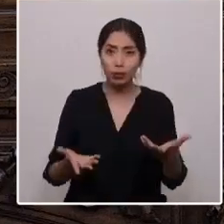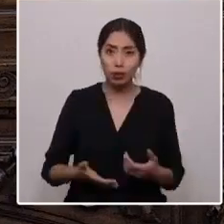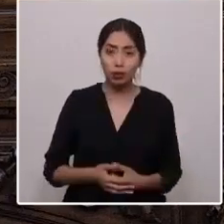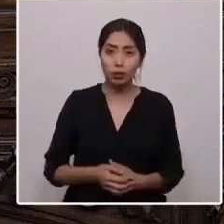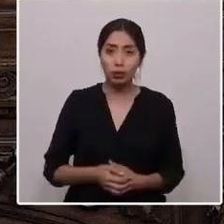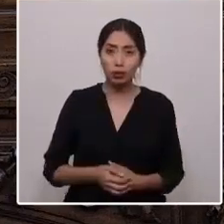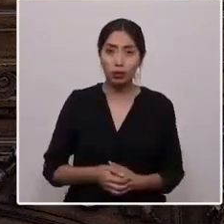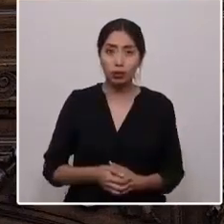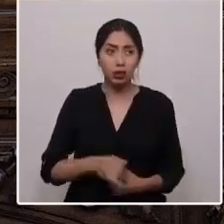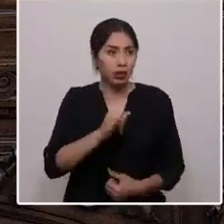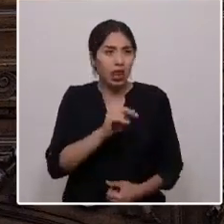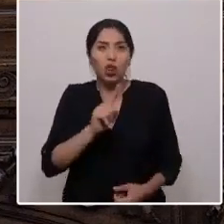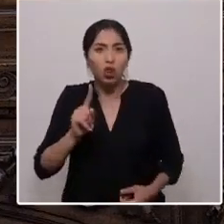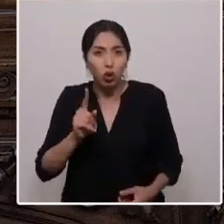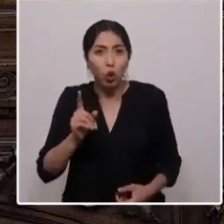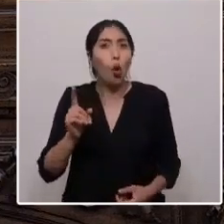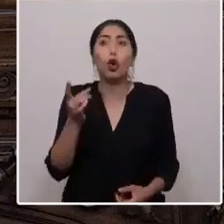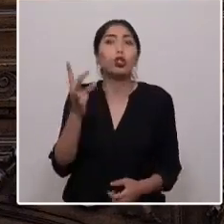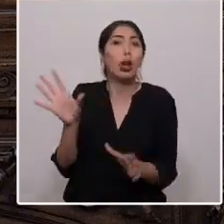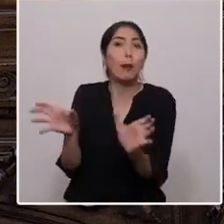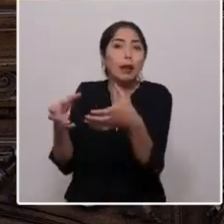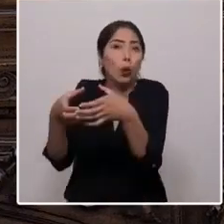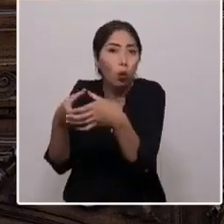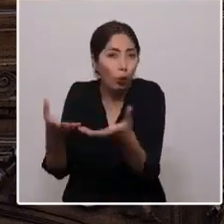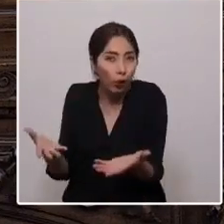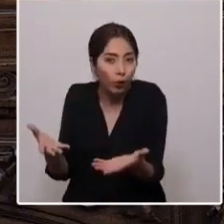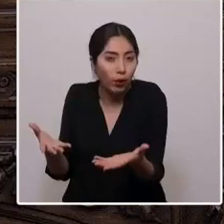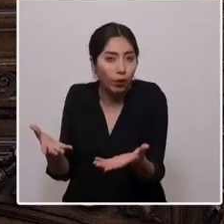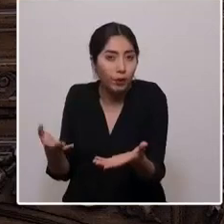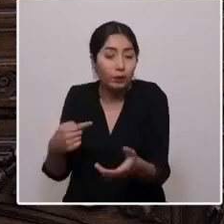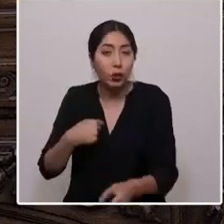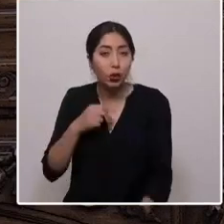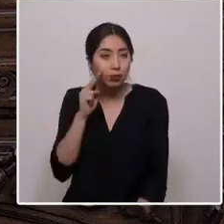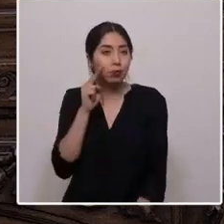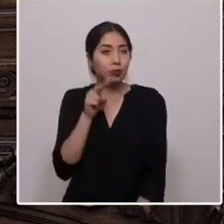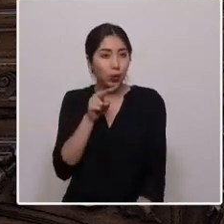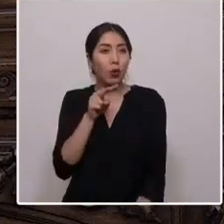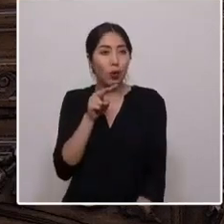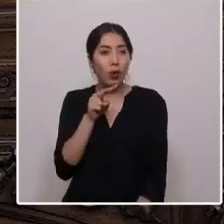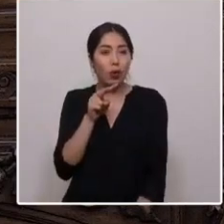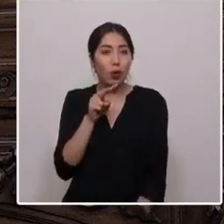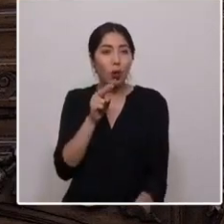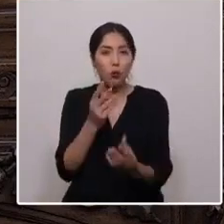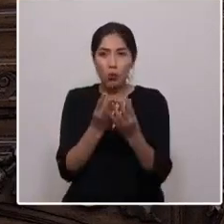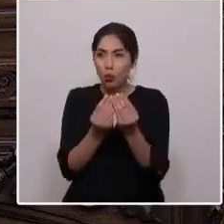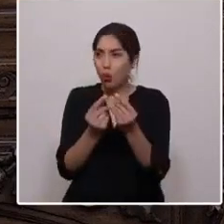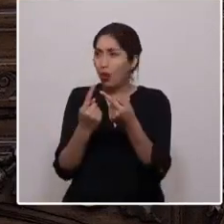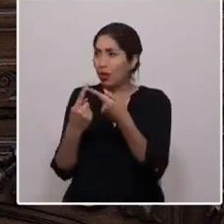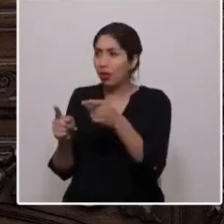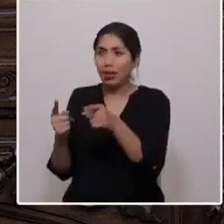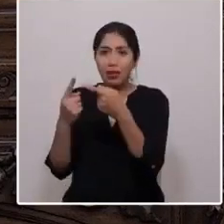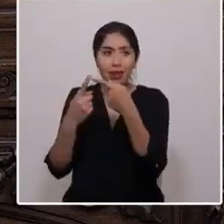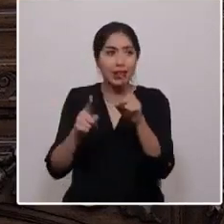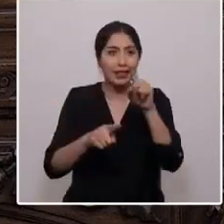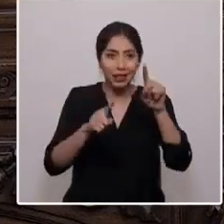no solo un grupo? Al mirarlos veo, con gran diversidad que existe en nuestro país.